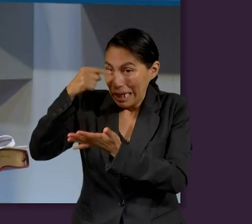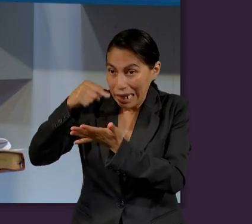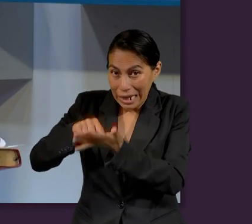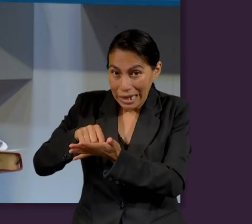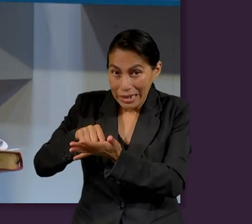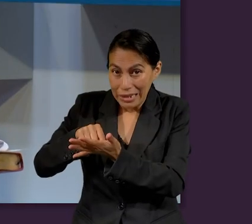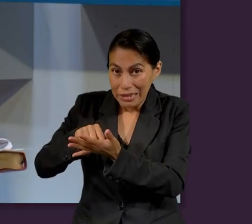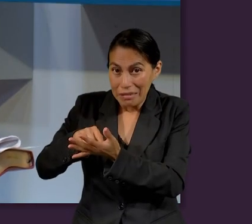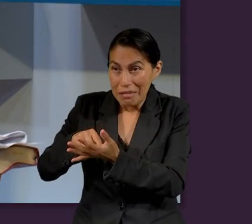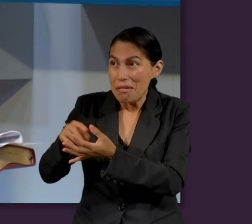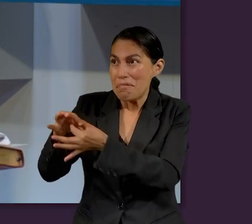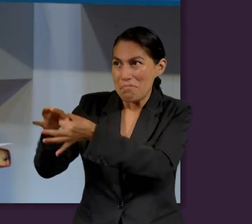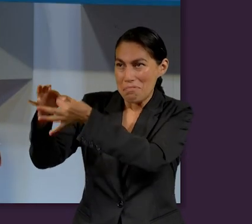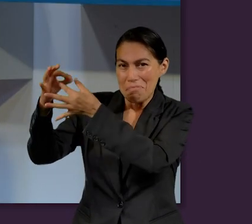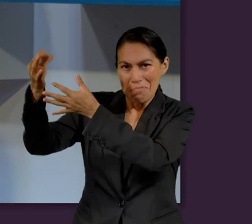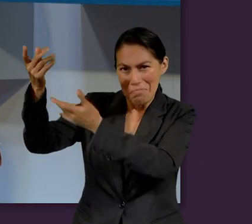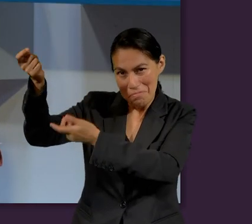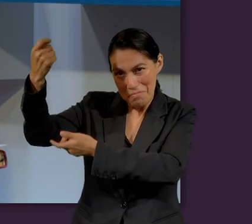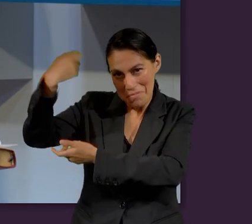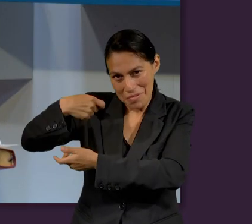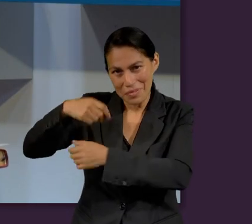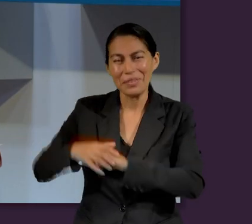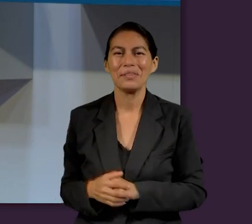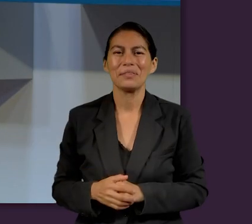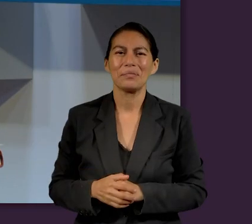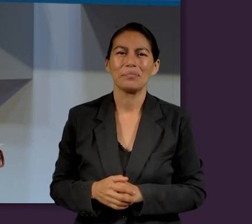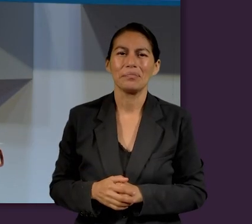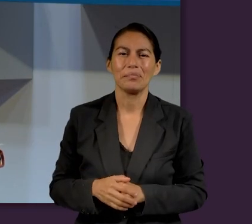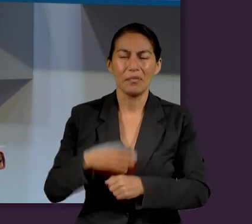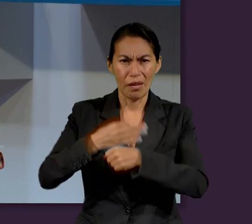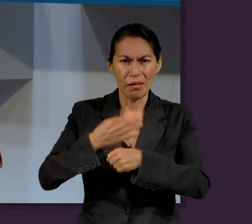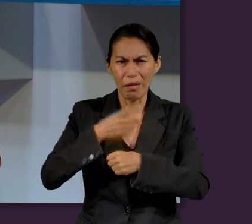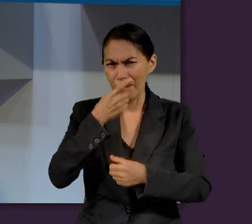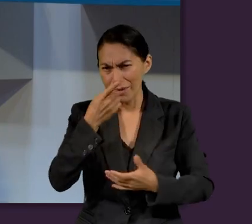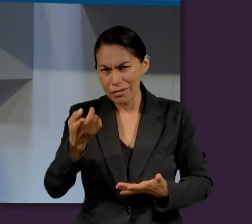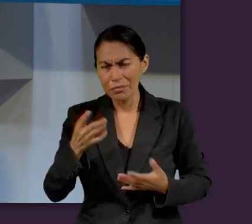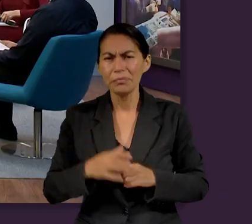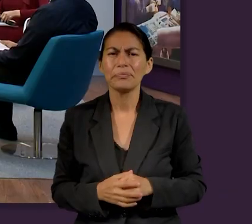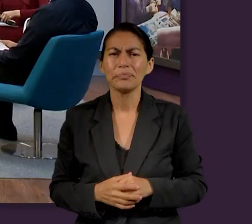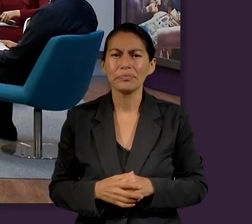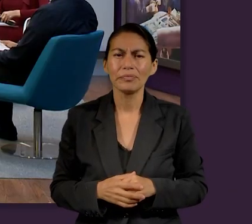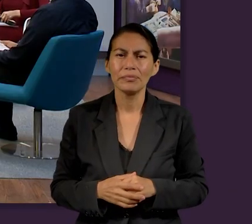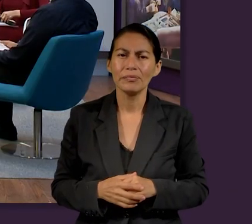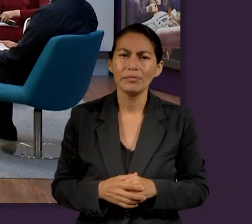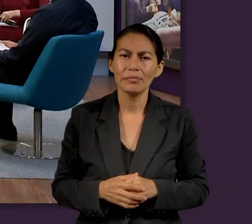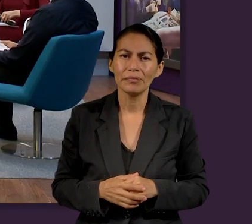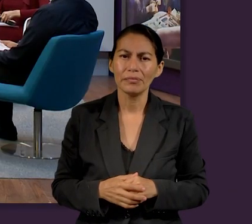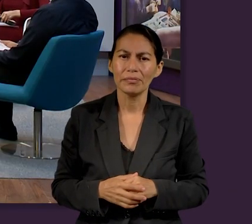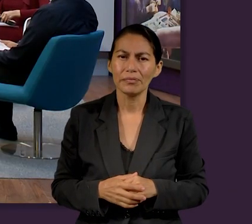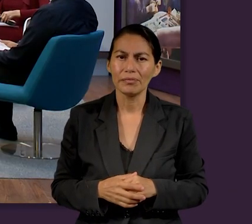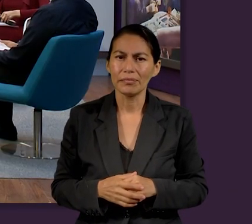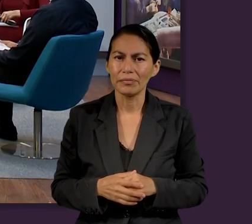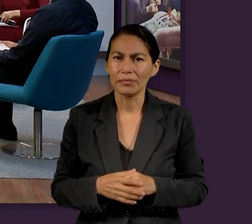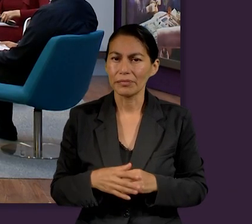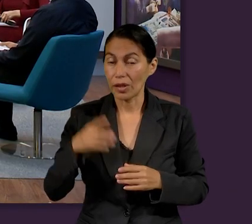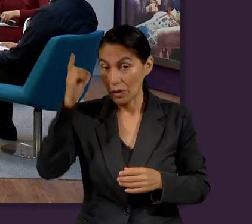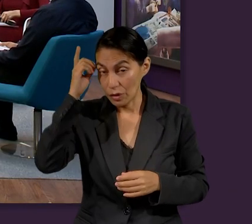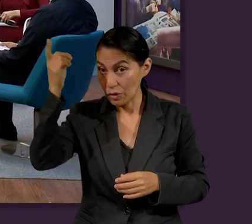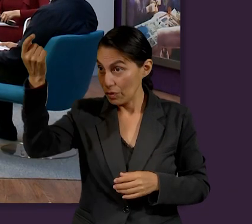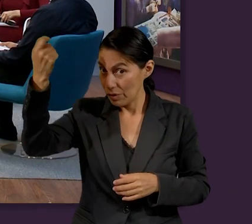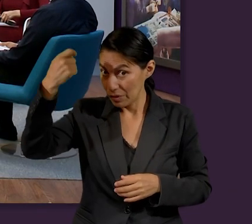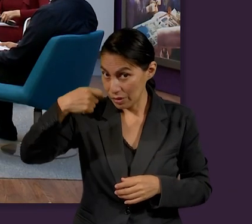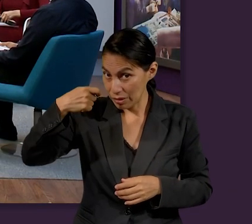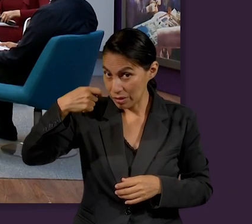supuesto, vendrá como bendición. Hoy podemos decir entonces que esa